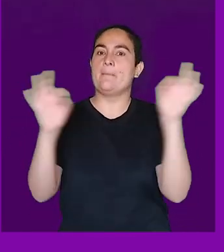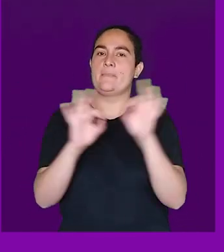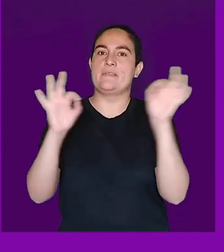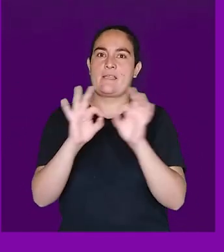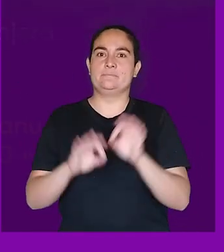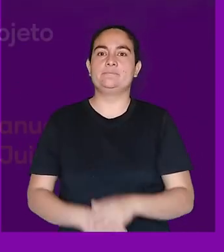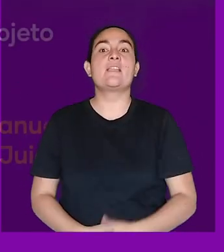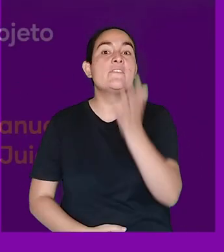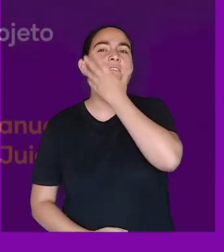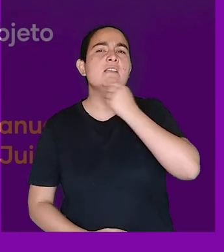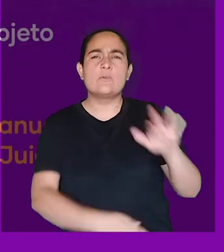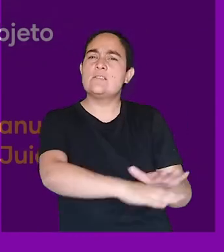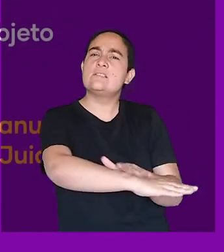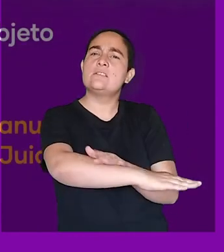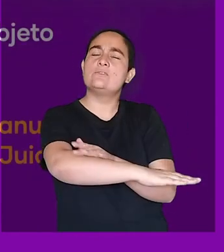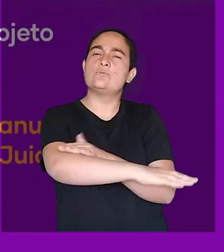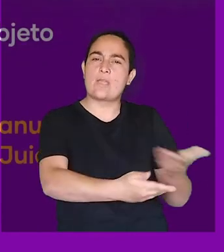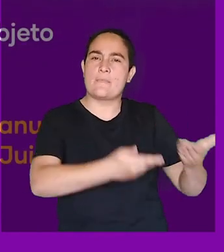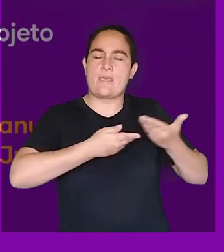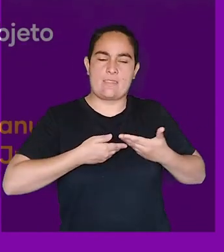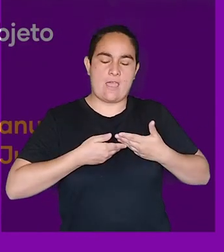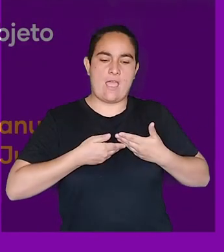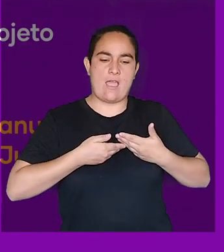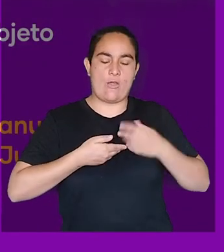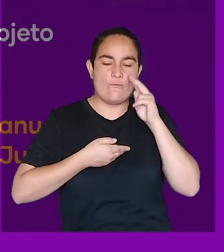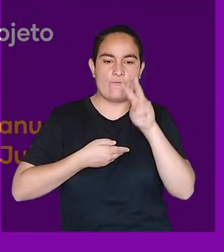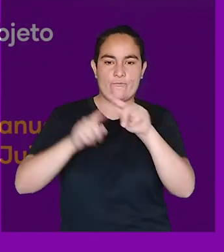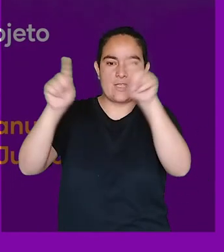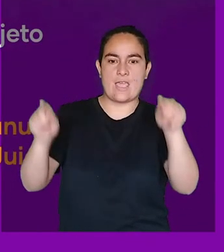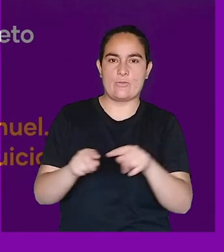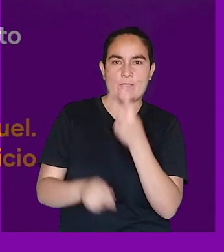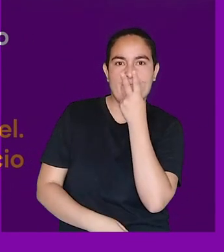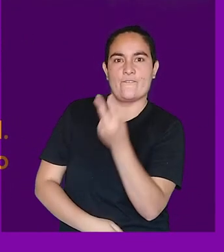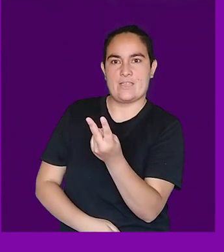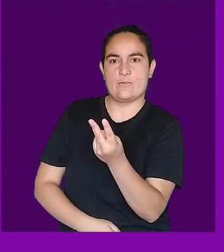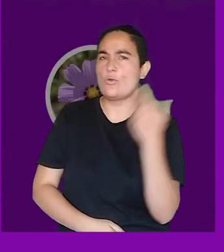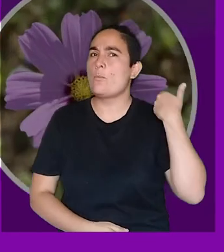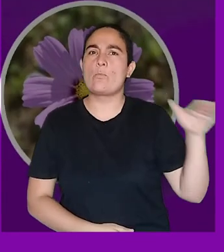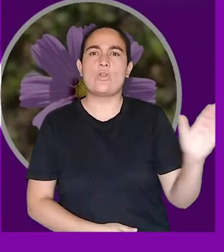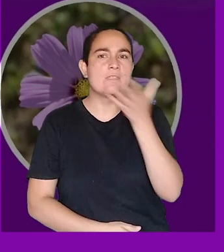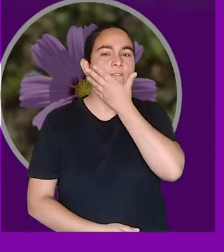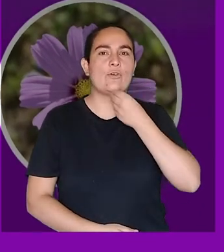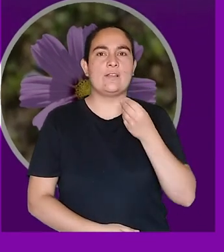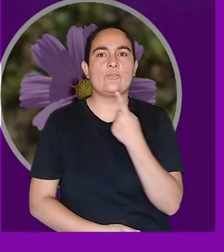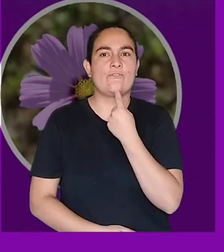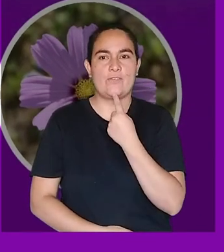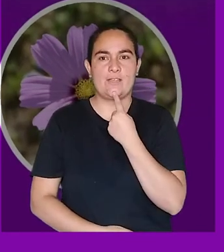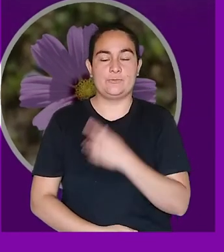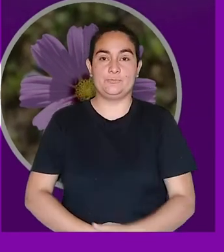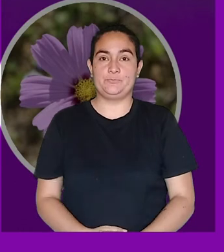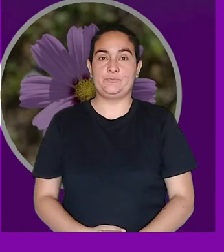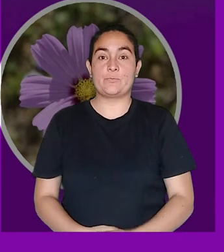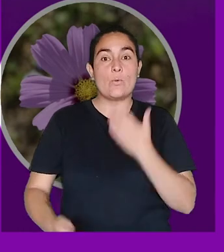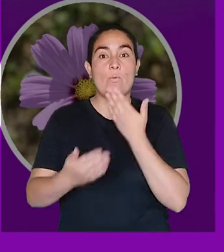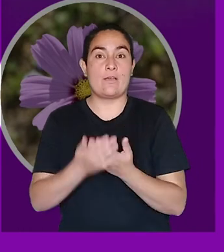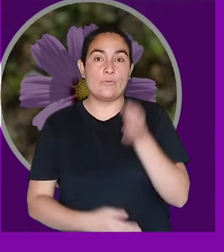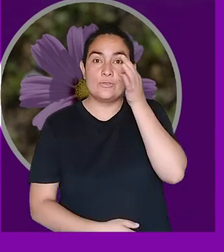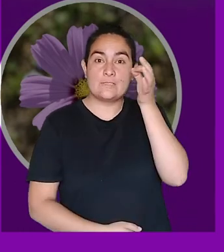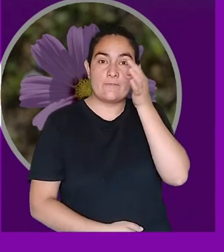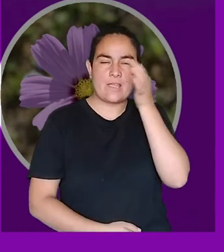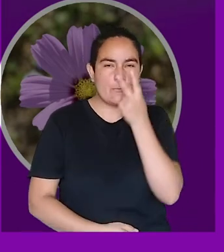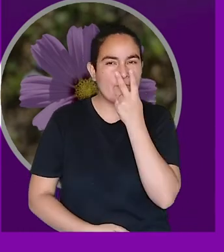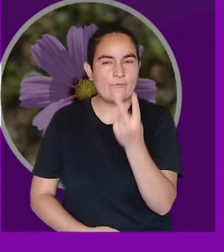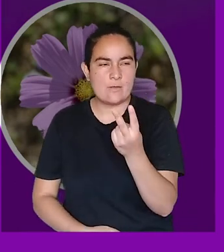explica. La belleza es la forma de la finalidad de un objeto en cuanto es percibida en él, sin